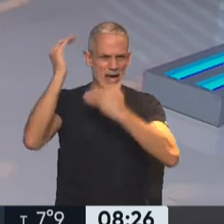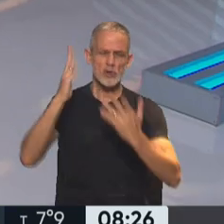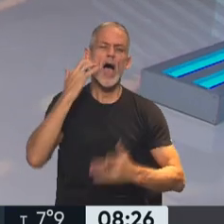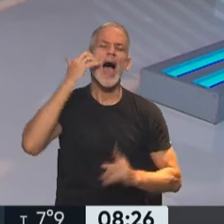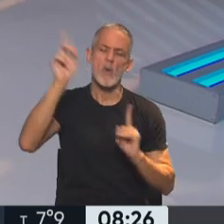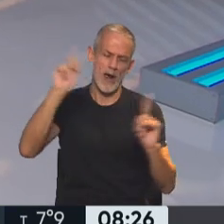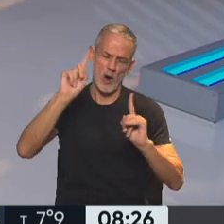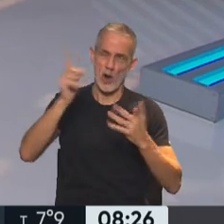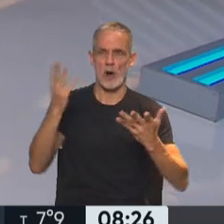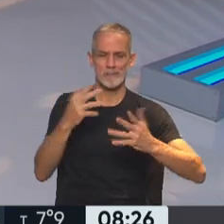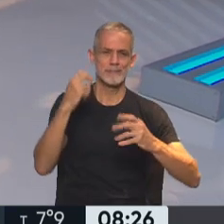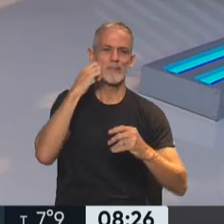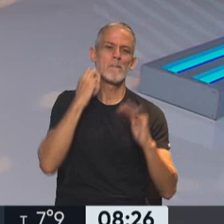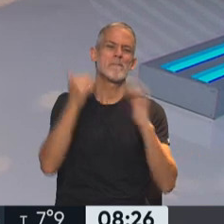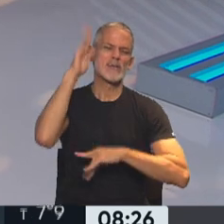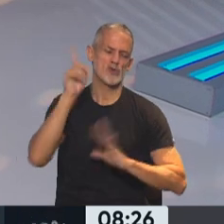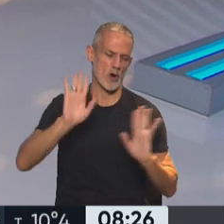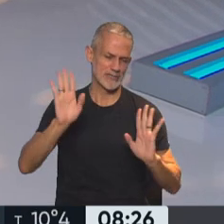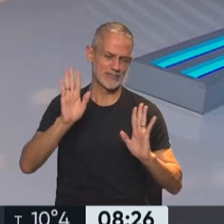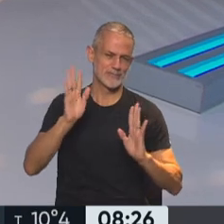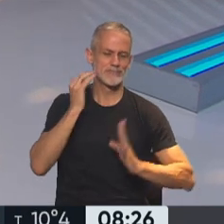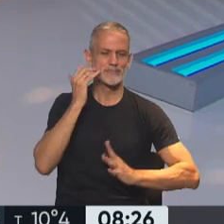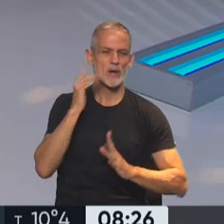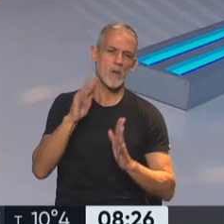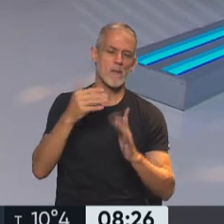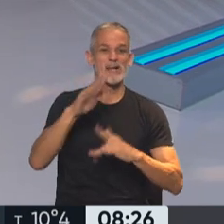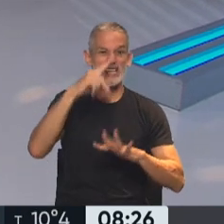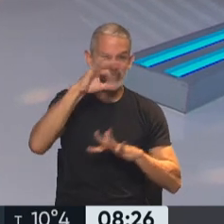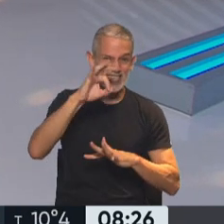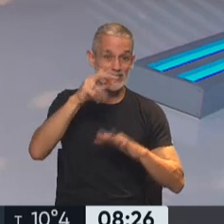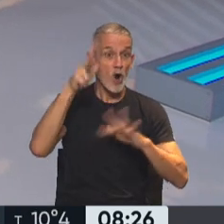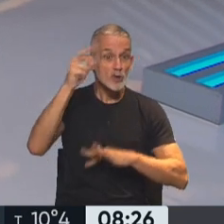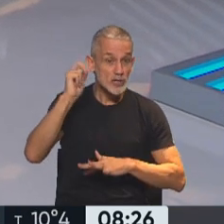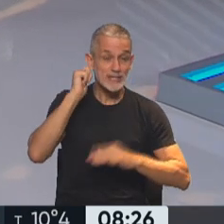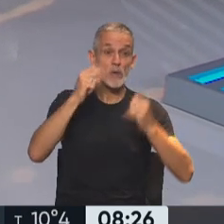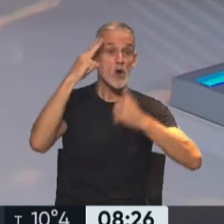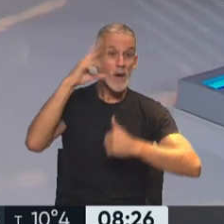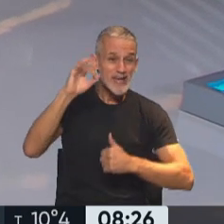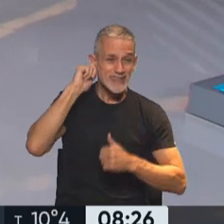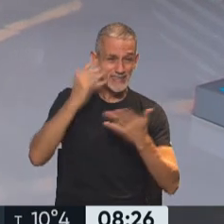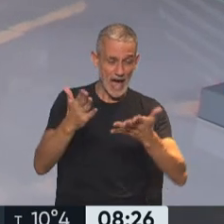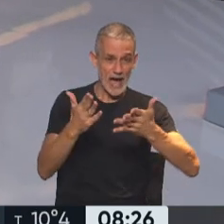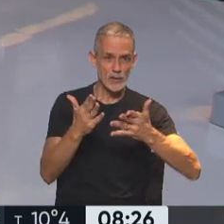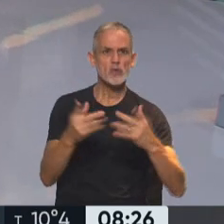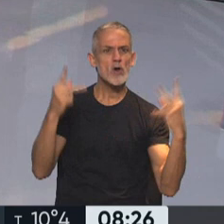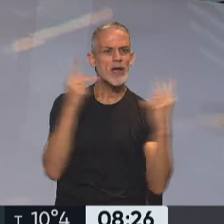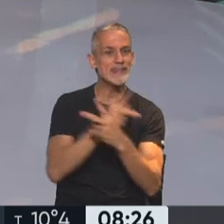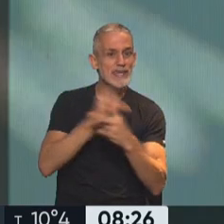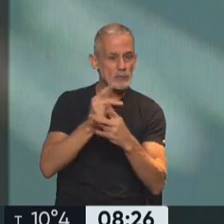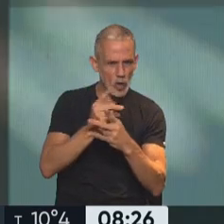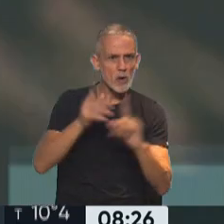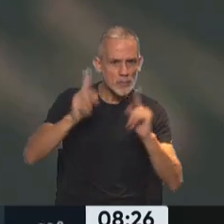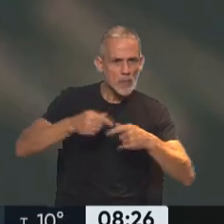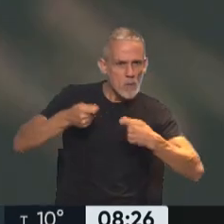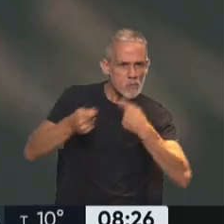abuelos para no estigmatizarlos, mayores de 70, 80, 90 años están siendo influencers